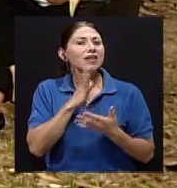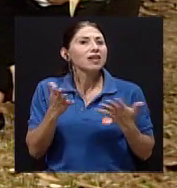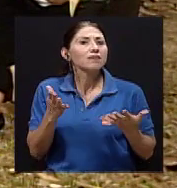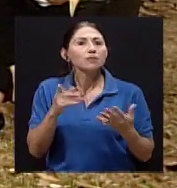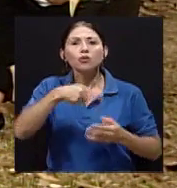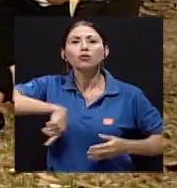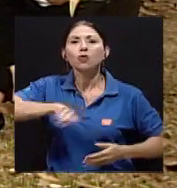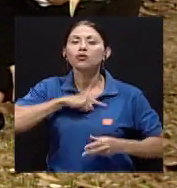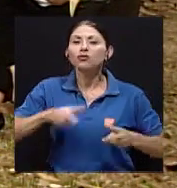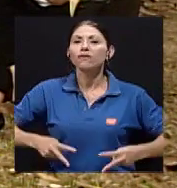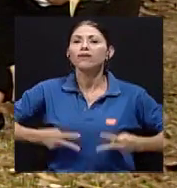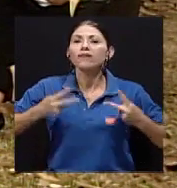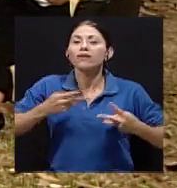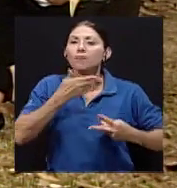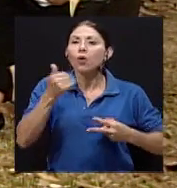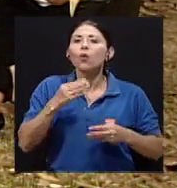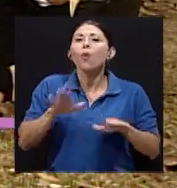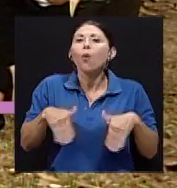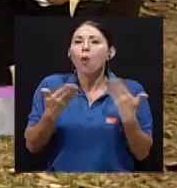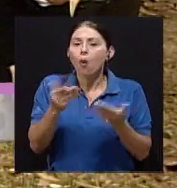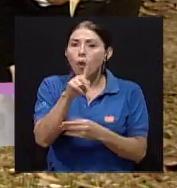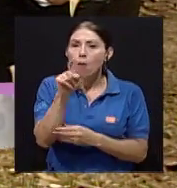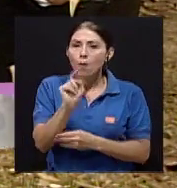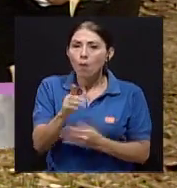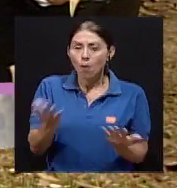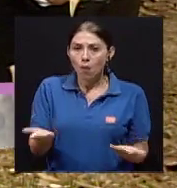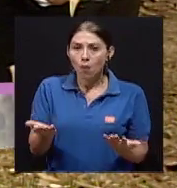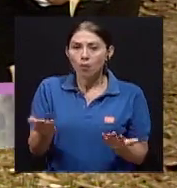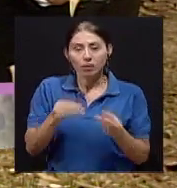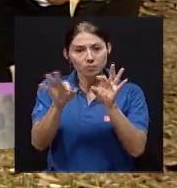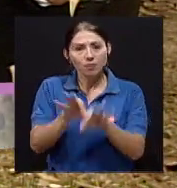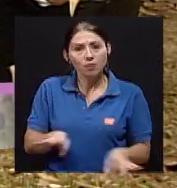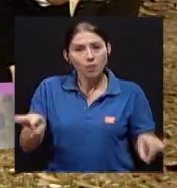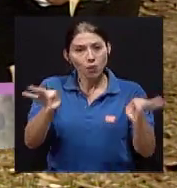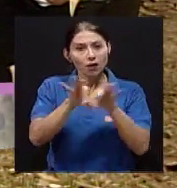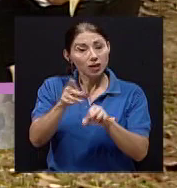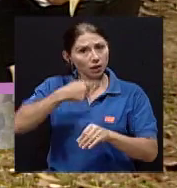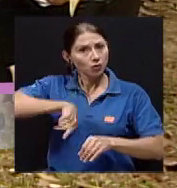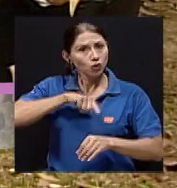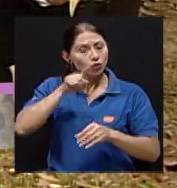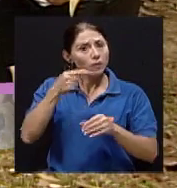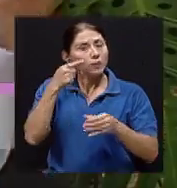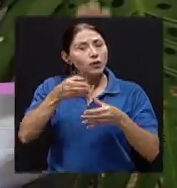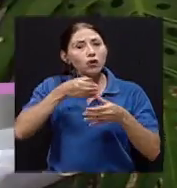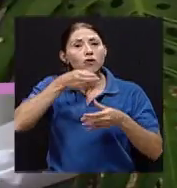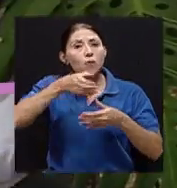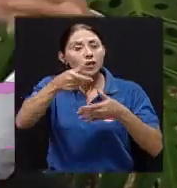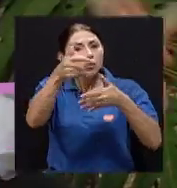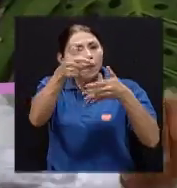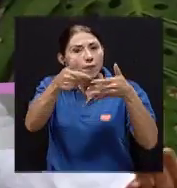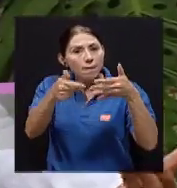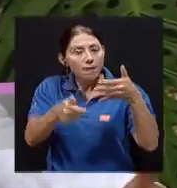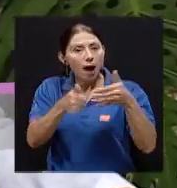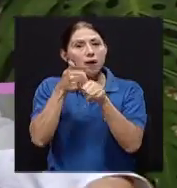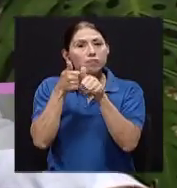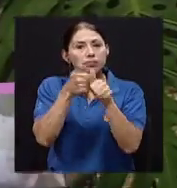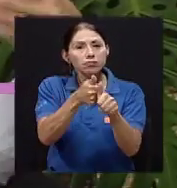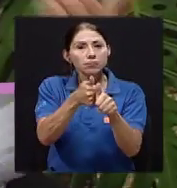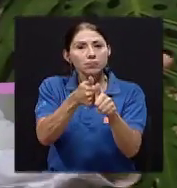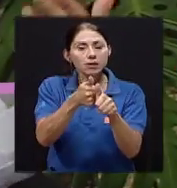En este primer programa es importante muchas veces pues tenemos que seguir ciertas recomendaciones para mejorar nuestra salud, pero también nuestra salud